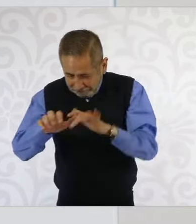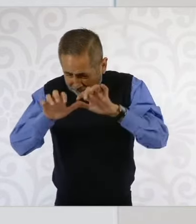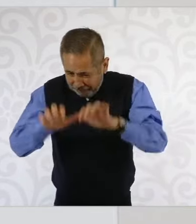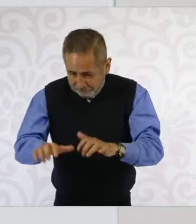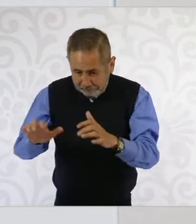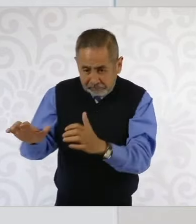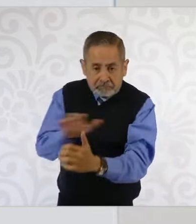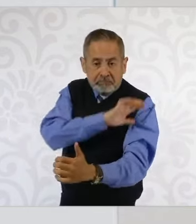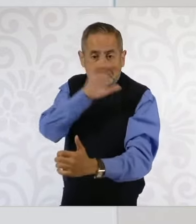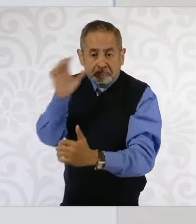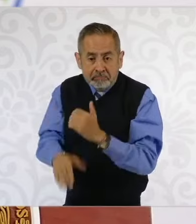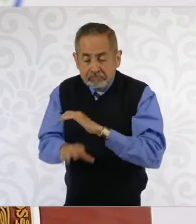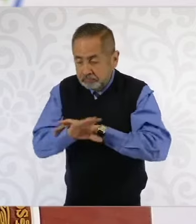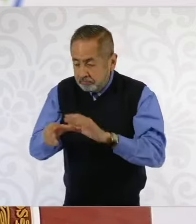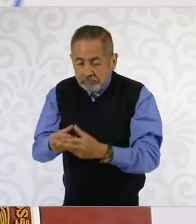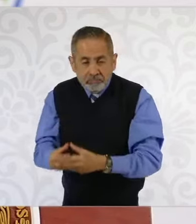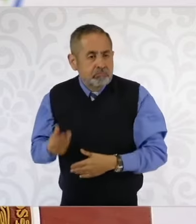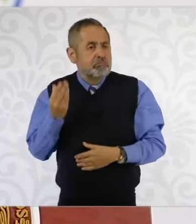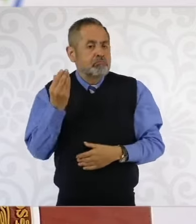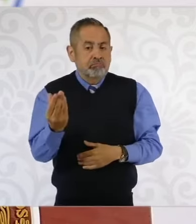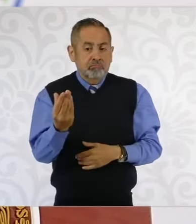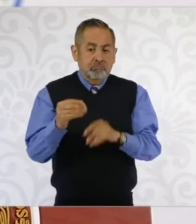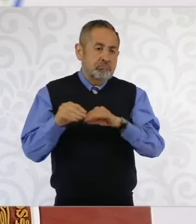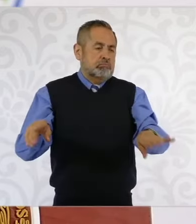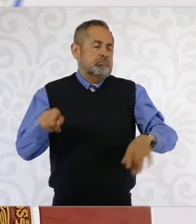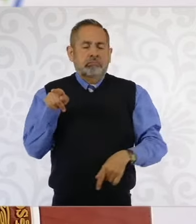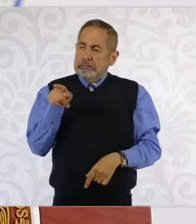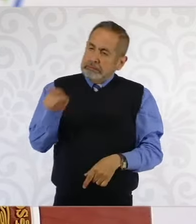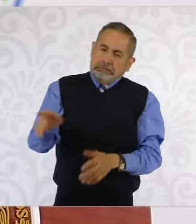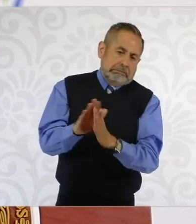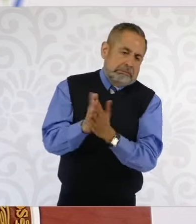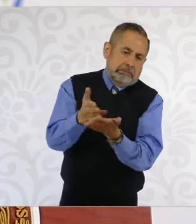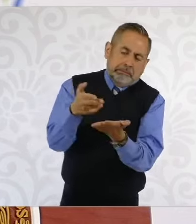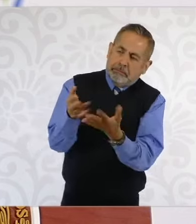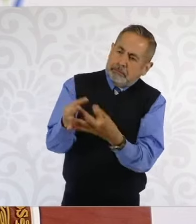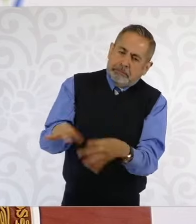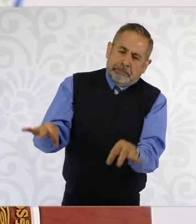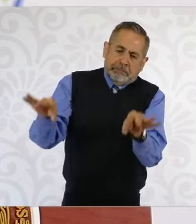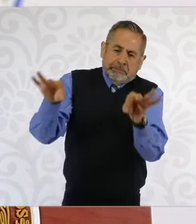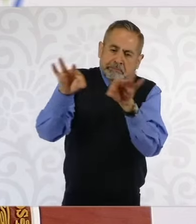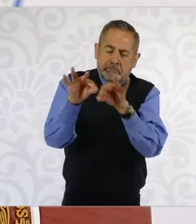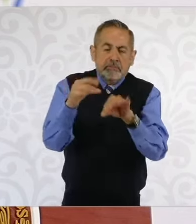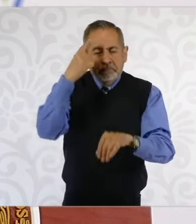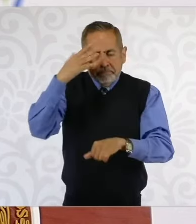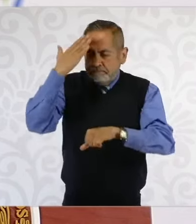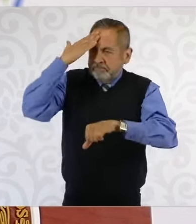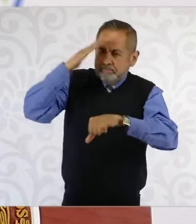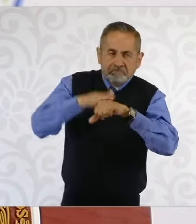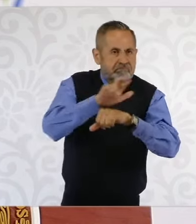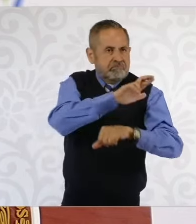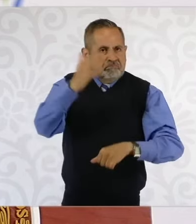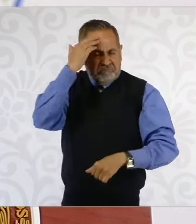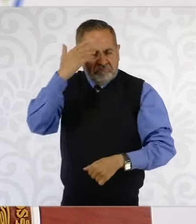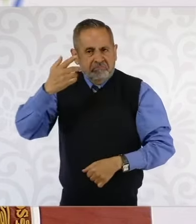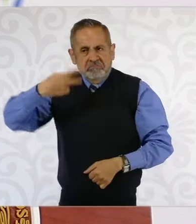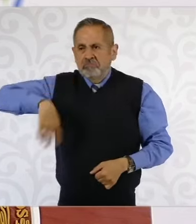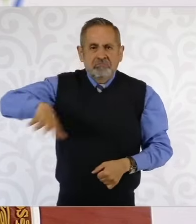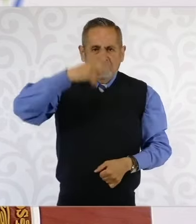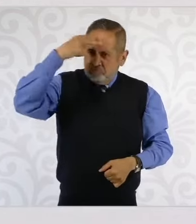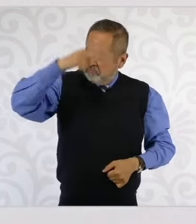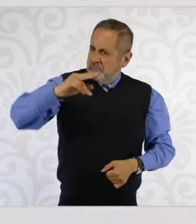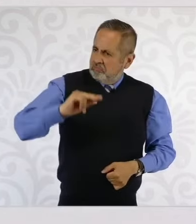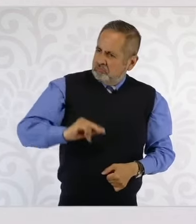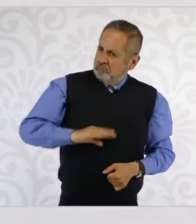un título muy importante para la memoria histórica y el reconocimiento de la grandeza de